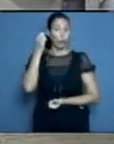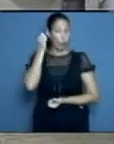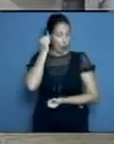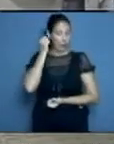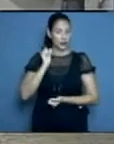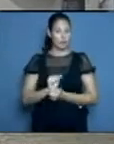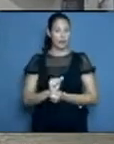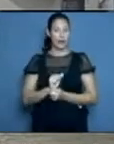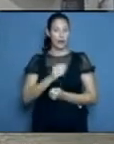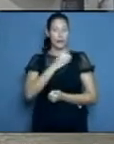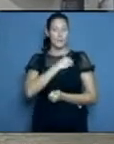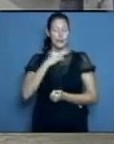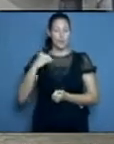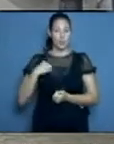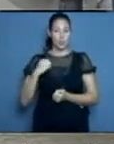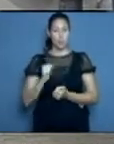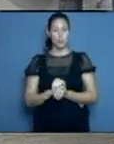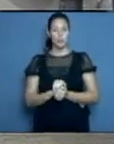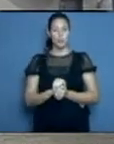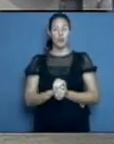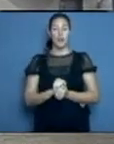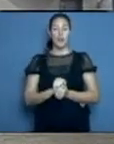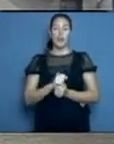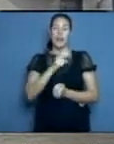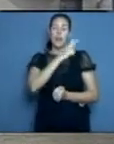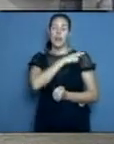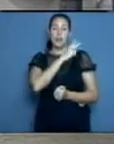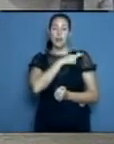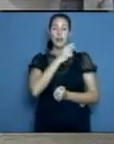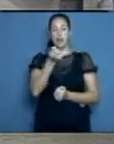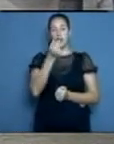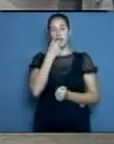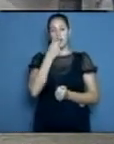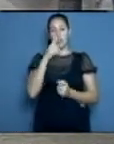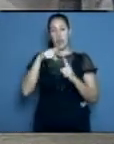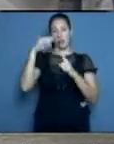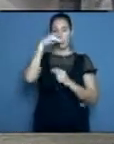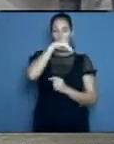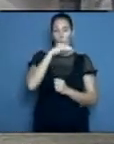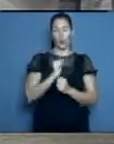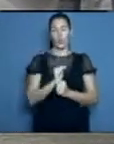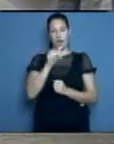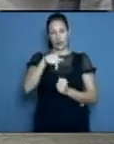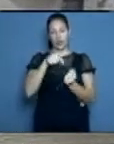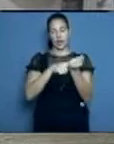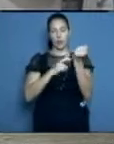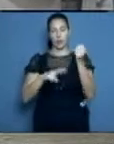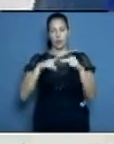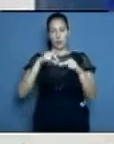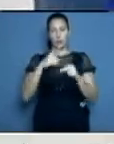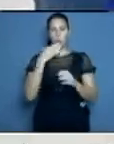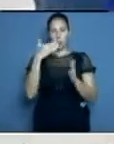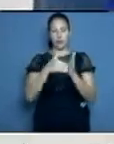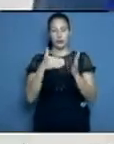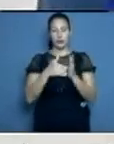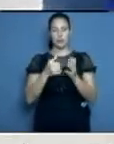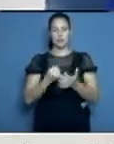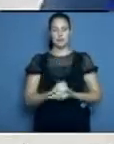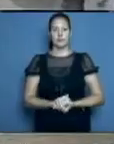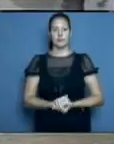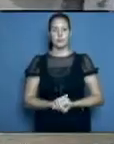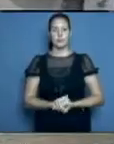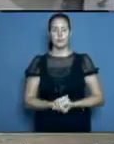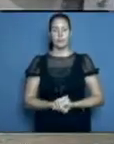jefa de medicamentos y tecnología de nuestra provincia de Holguín. Doctora, buenas tardes nuevamente. Buenas tardes.